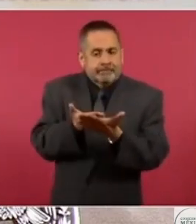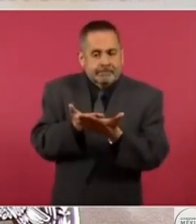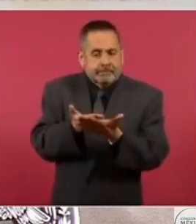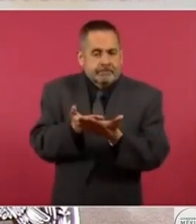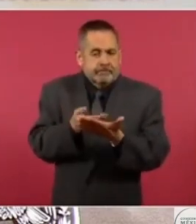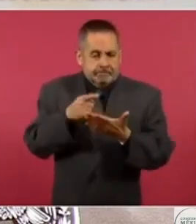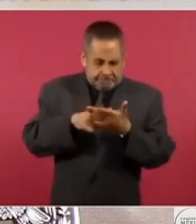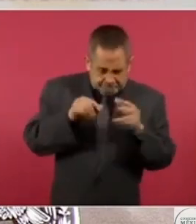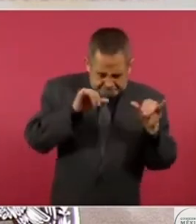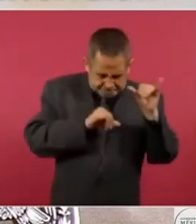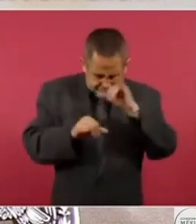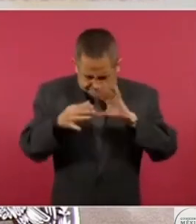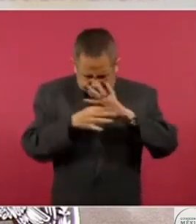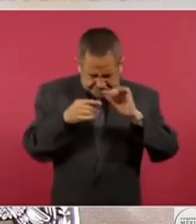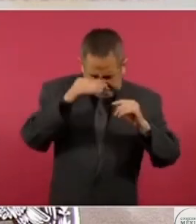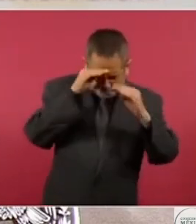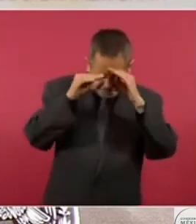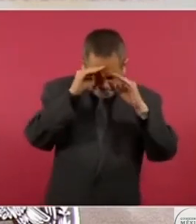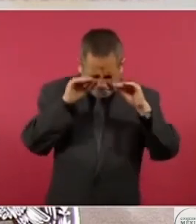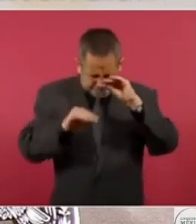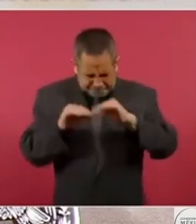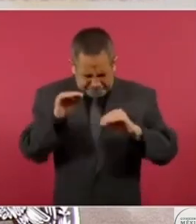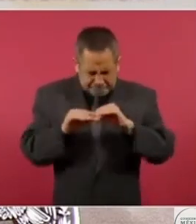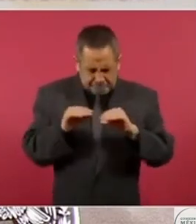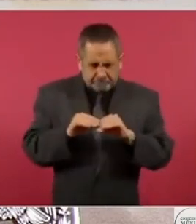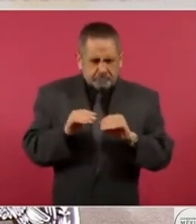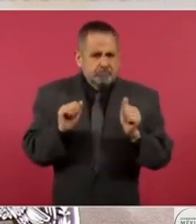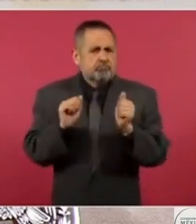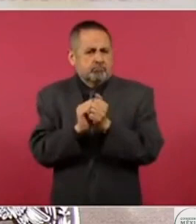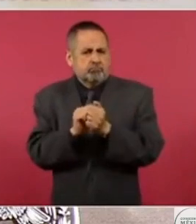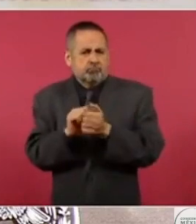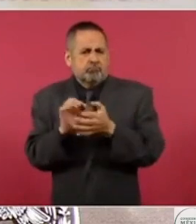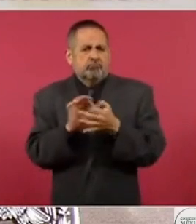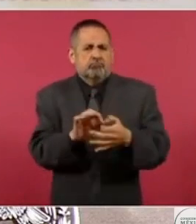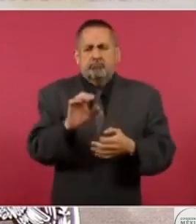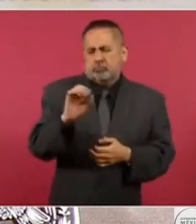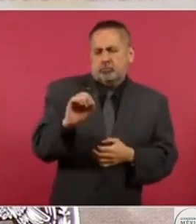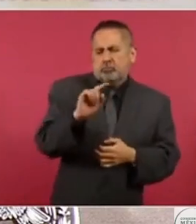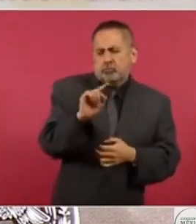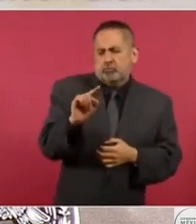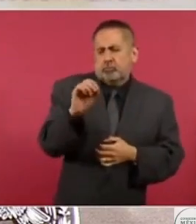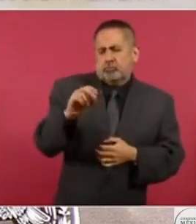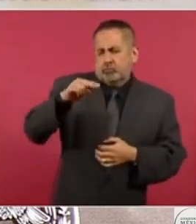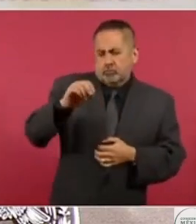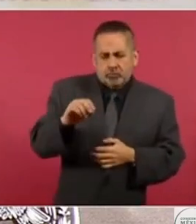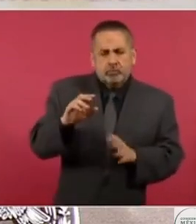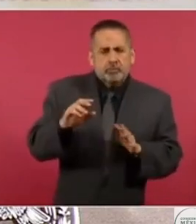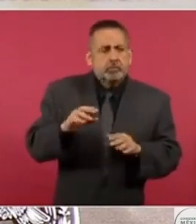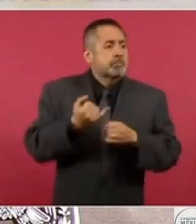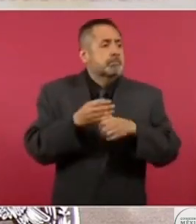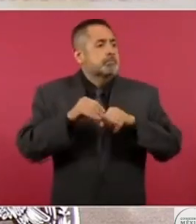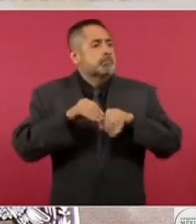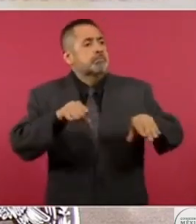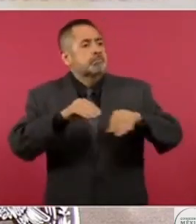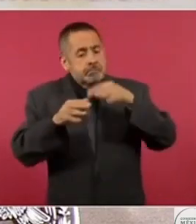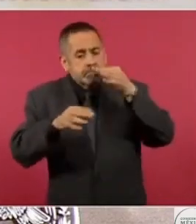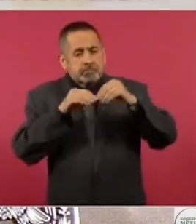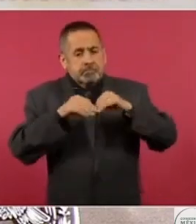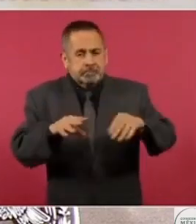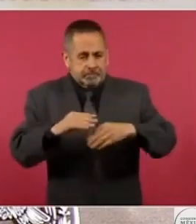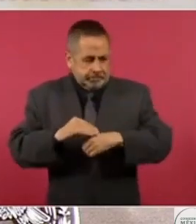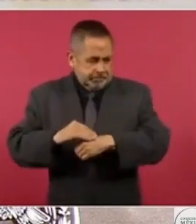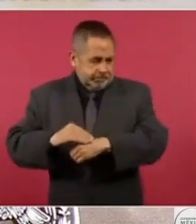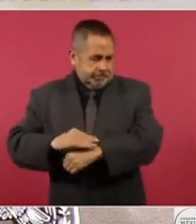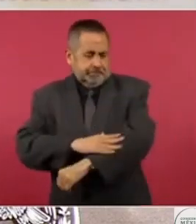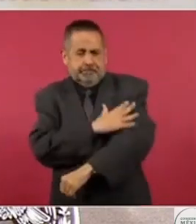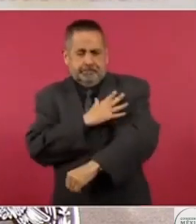y desde luego una acción connotada en el ozono, que en su difusión hacia los tejidos